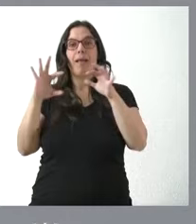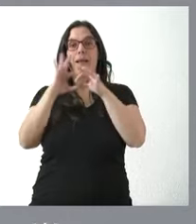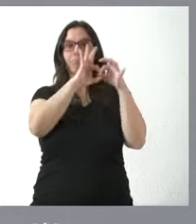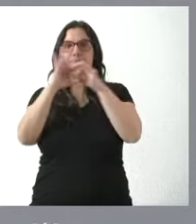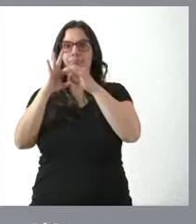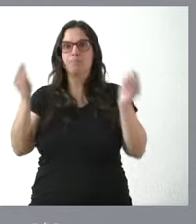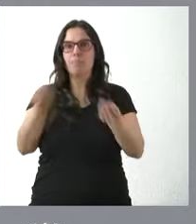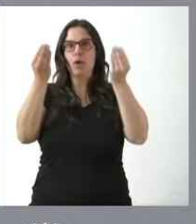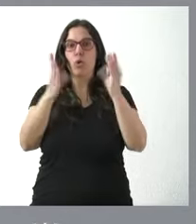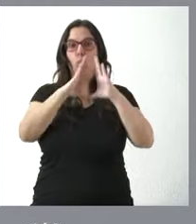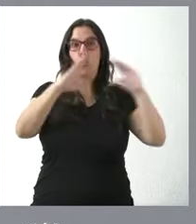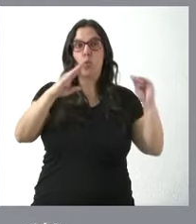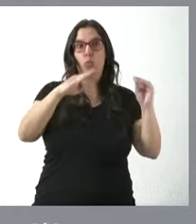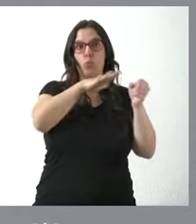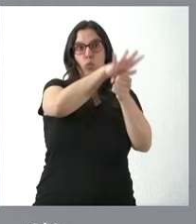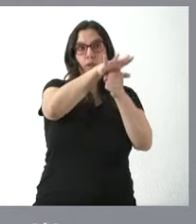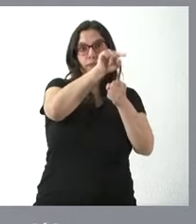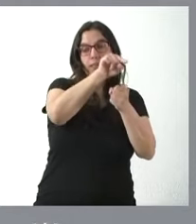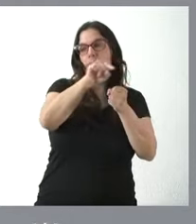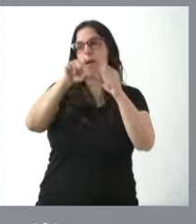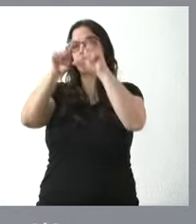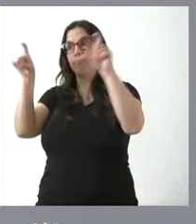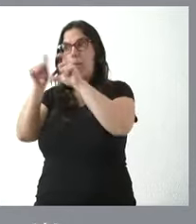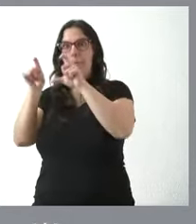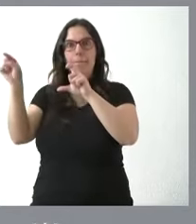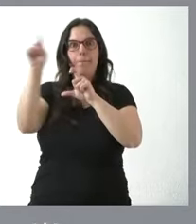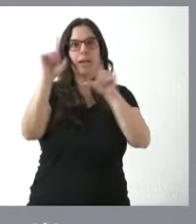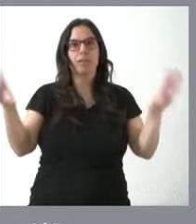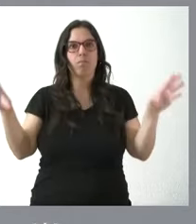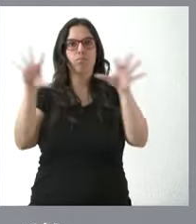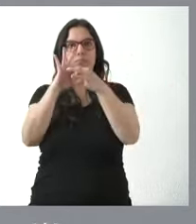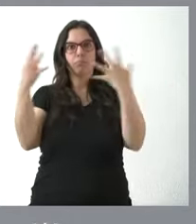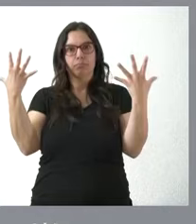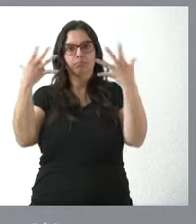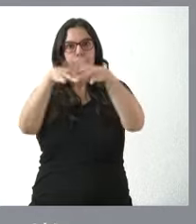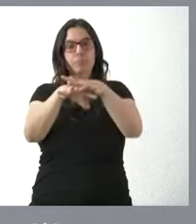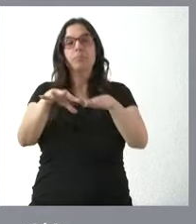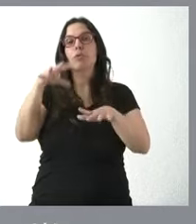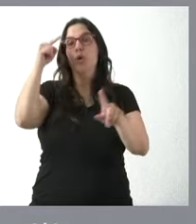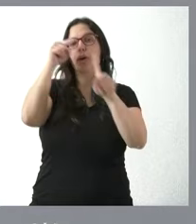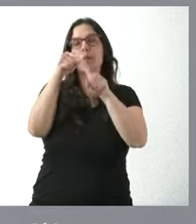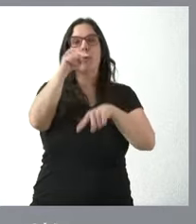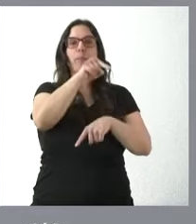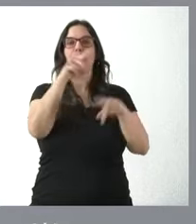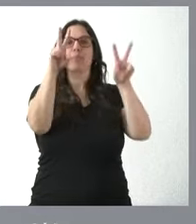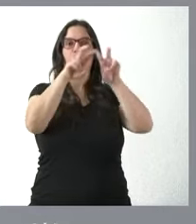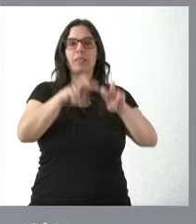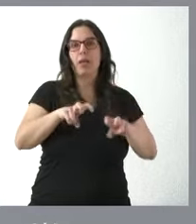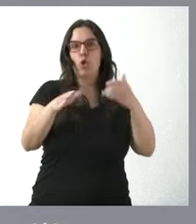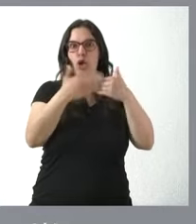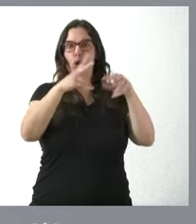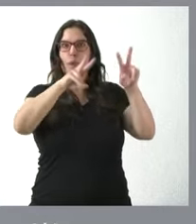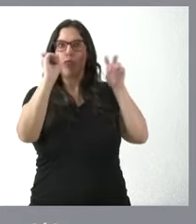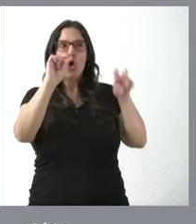universidades y el mundo de la empresa. Se trata, por tanto, de que todo aquello que se investiga, que se innova y que se